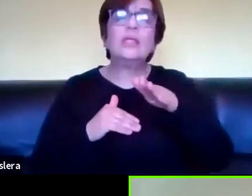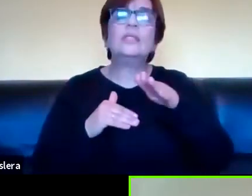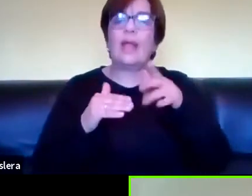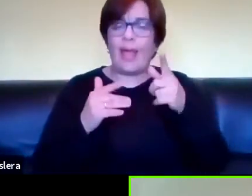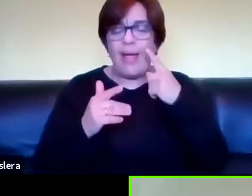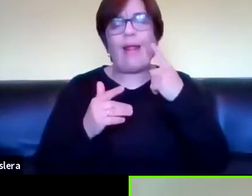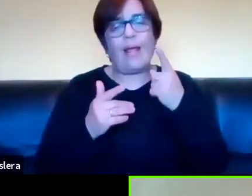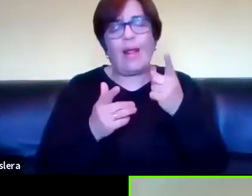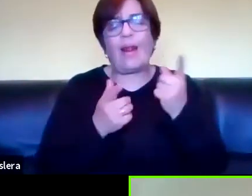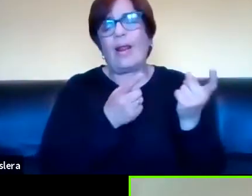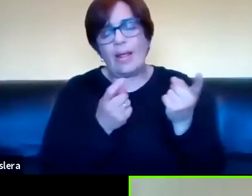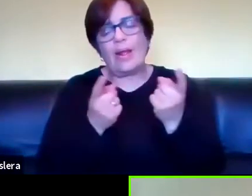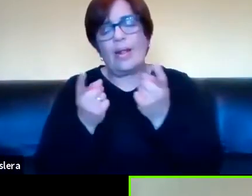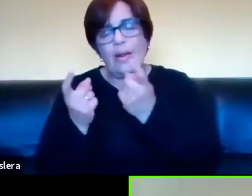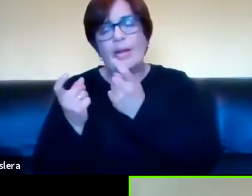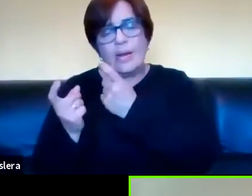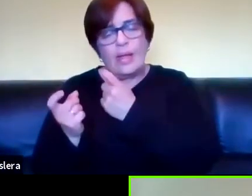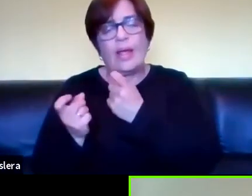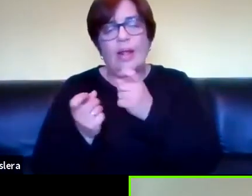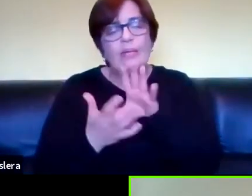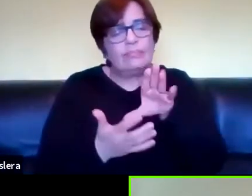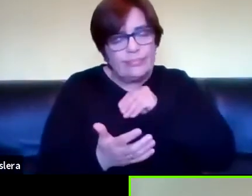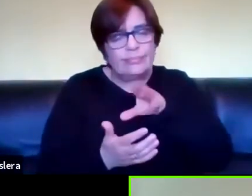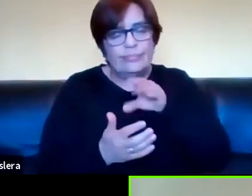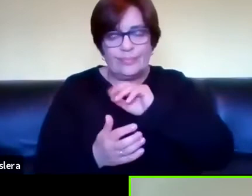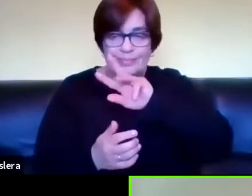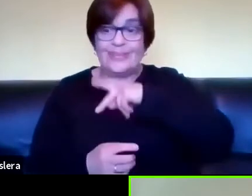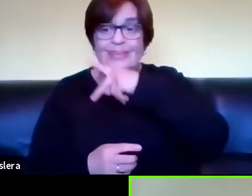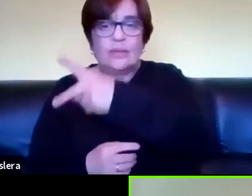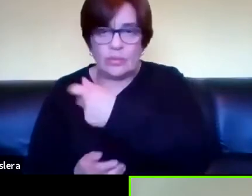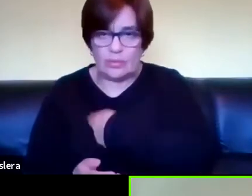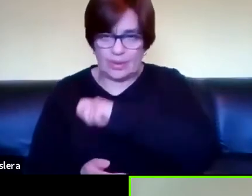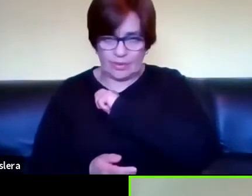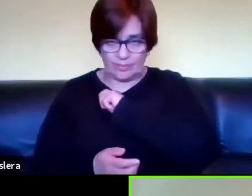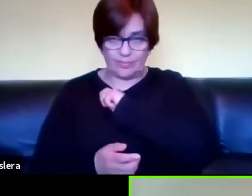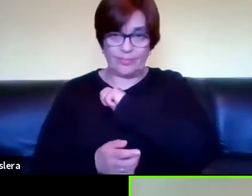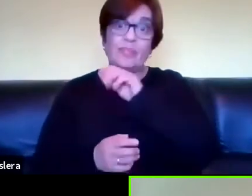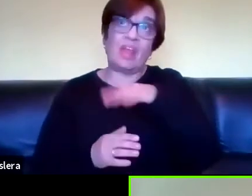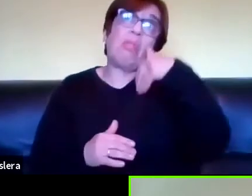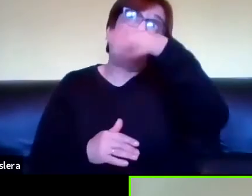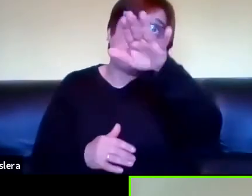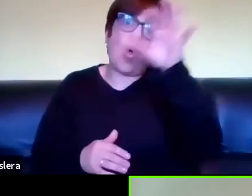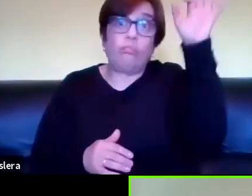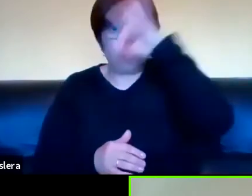alfabetización y de letramento en la lengua 2 que es el español y eventualmente el inglés